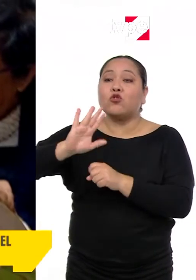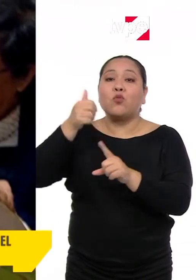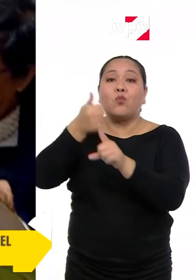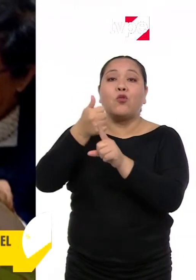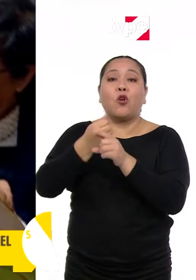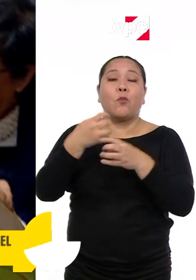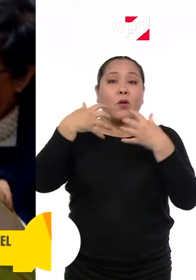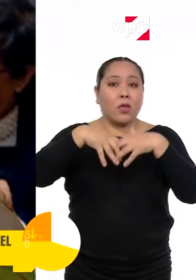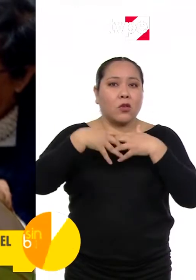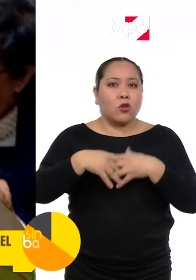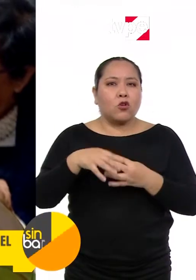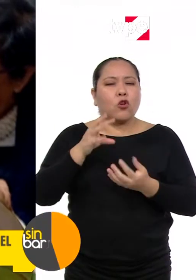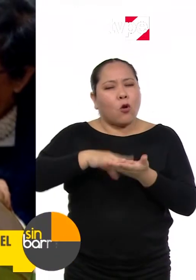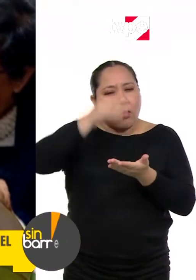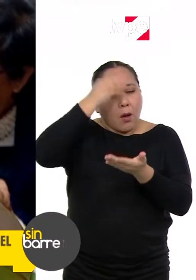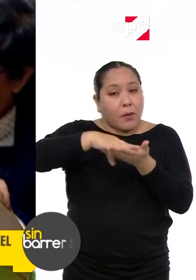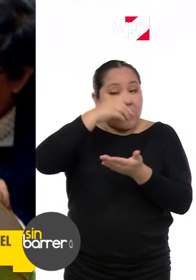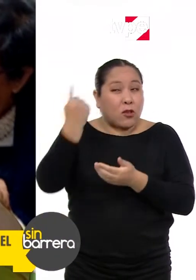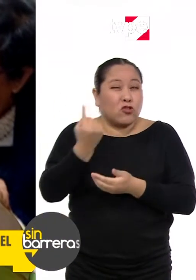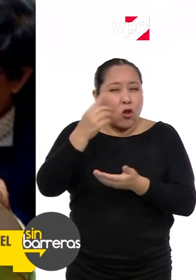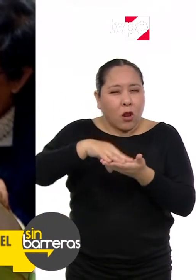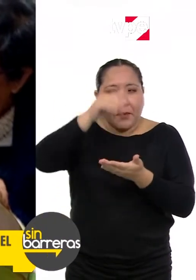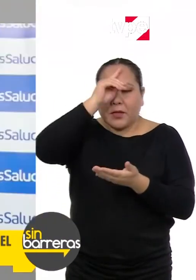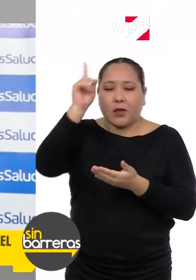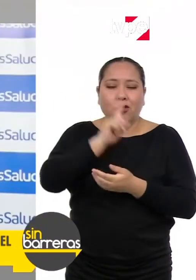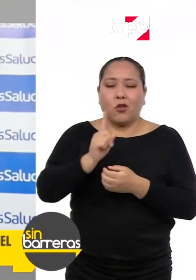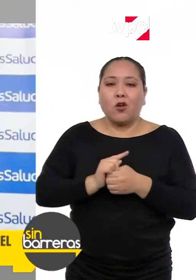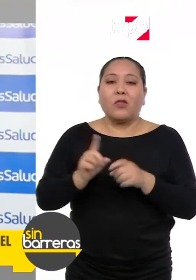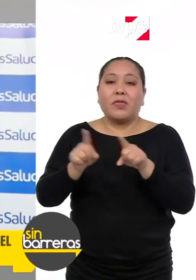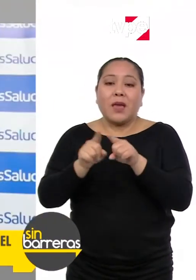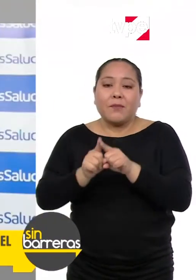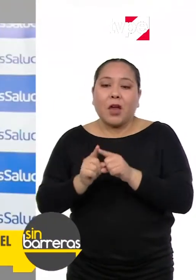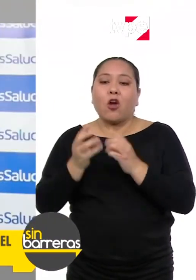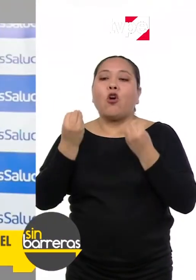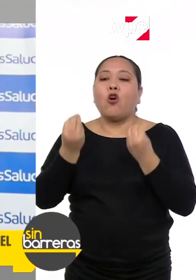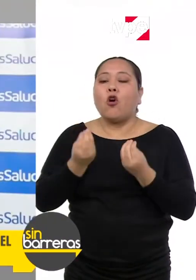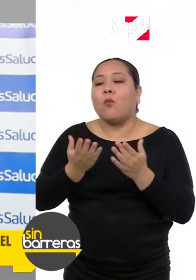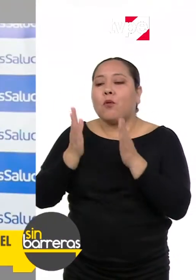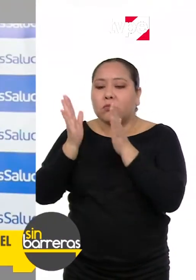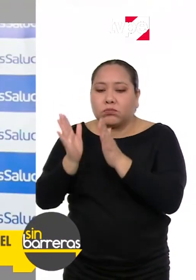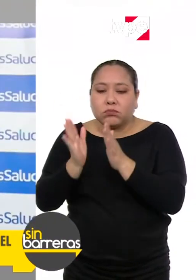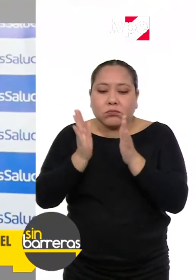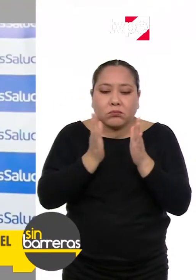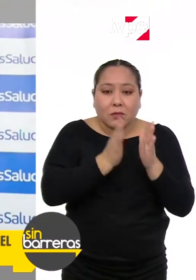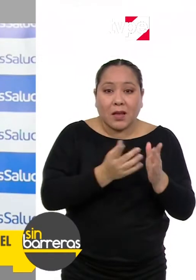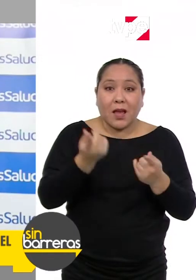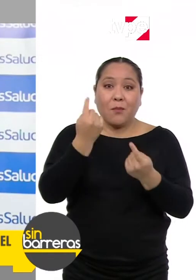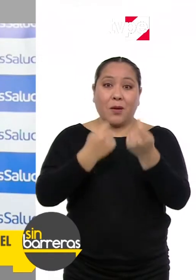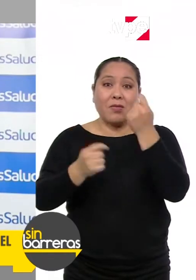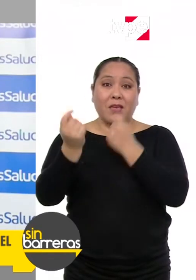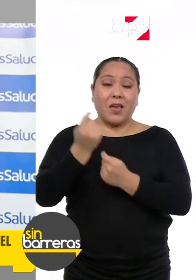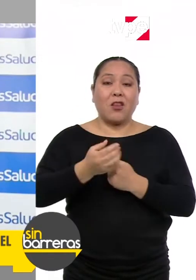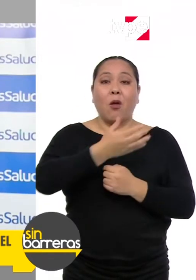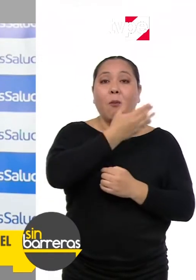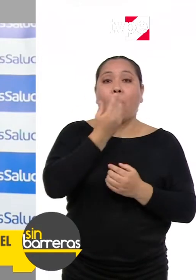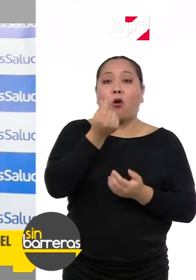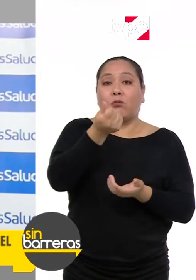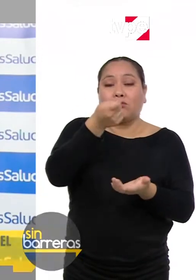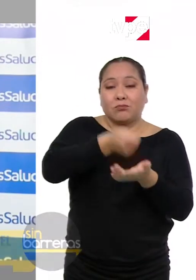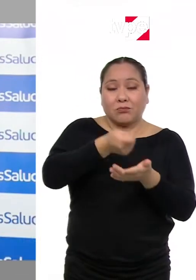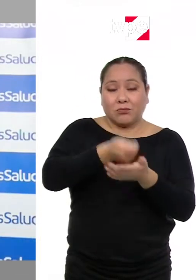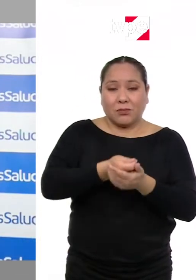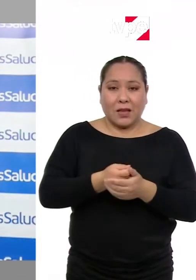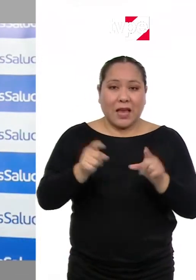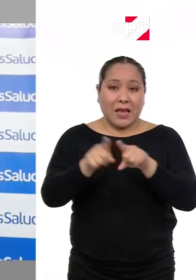y cómo organizarse, no solamente adquirir el conocimiento de cómo realizar un producto, sino también cómo venderlo y cómo obtener una mejor